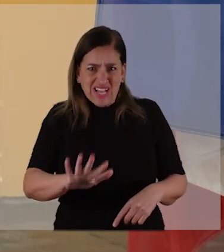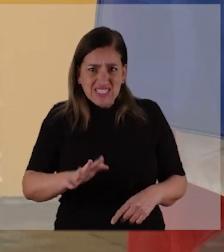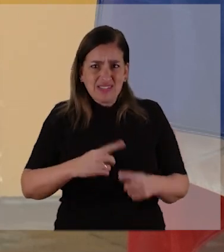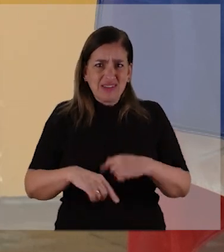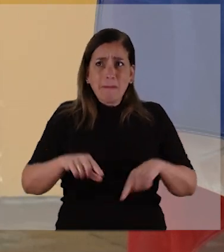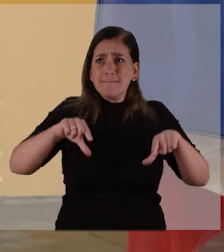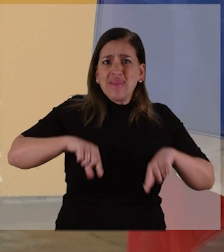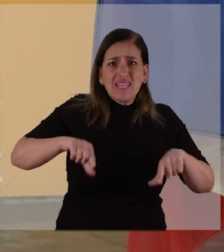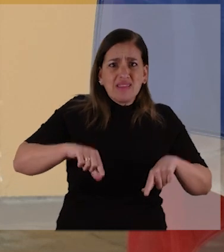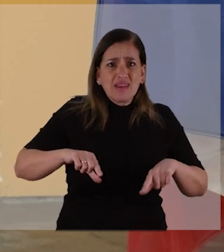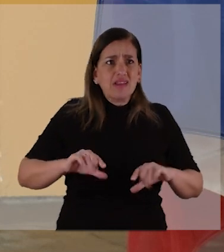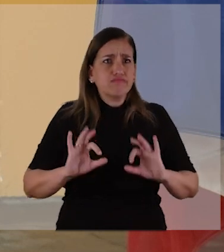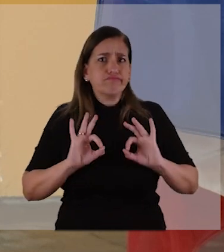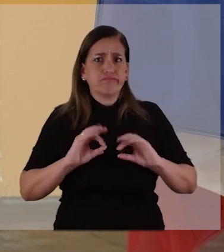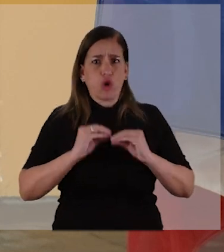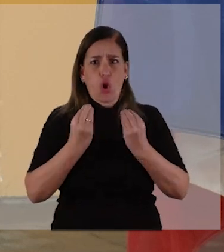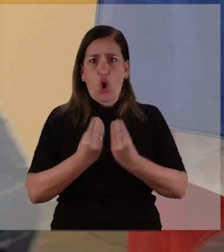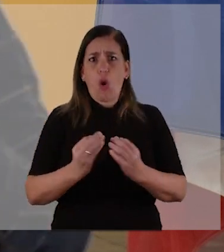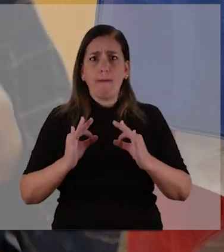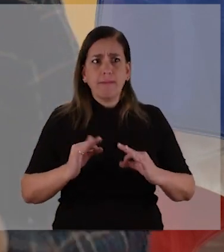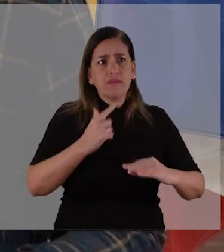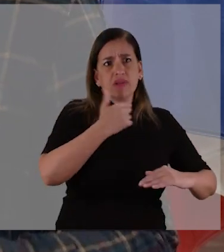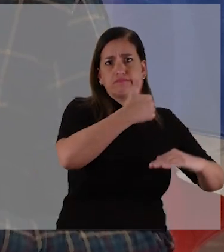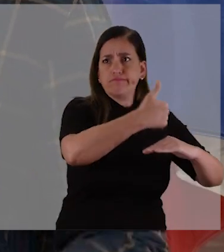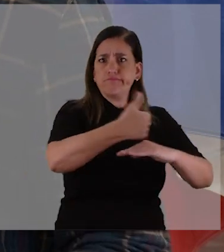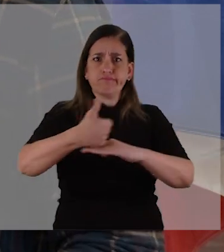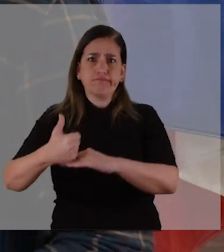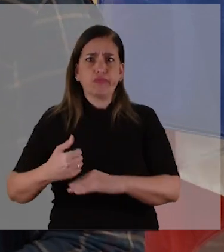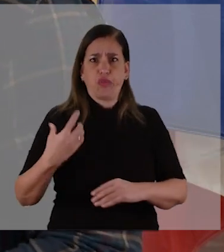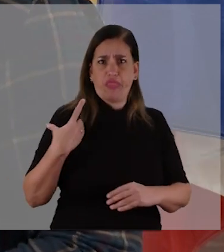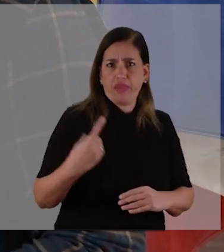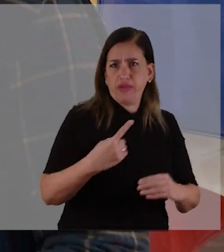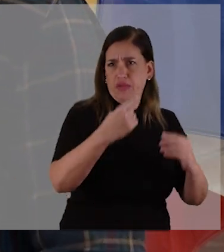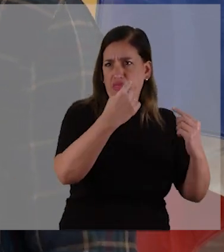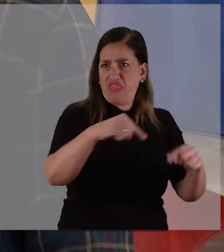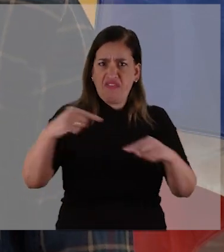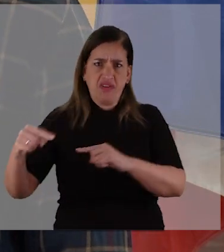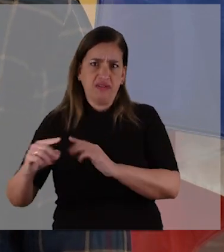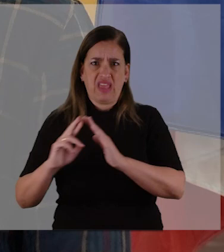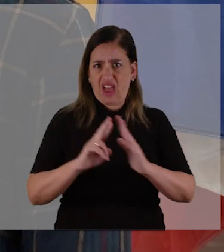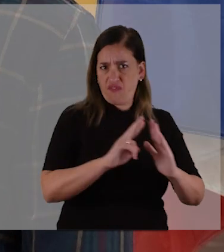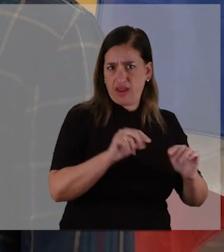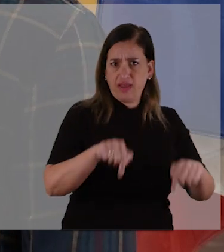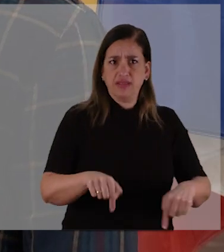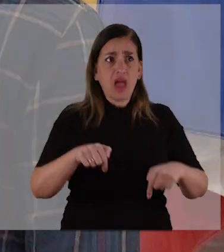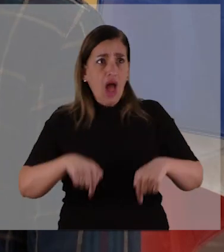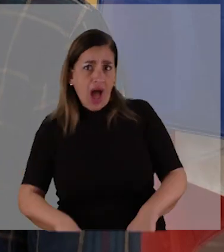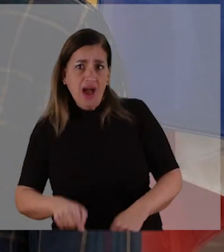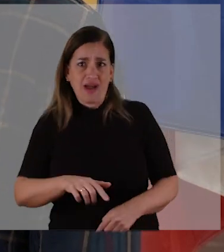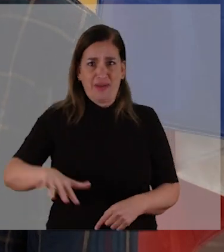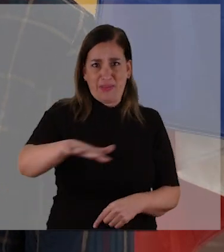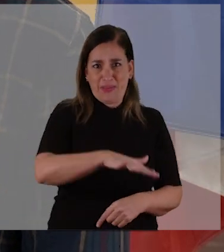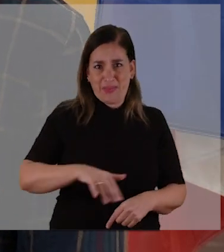visto el desembarco del Ministerio en sus distintas áreas aquí en el Paso de la Arena.